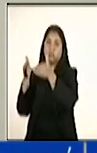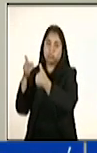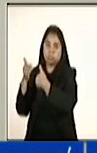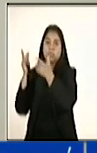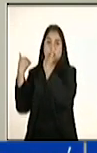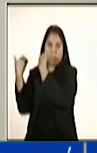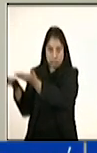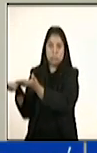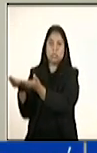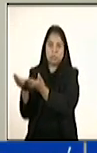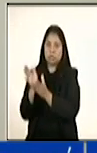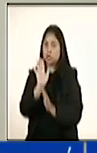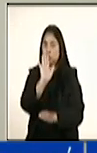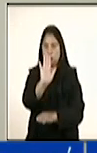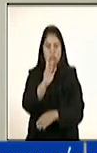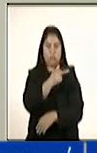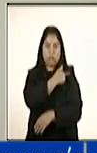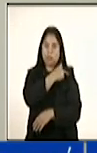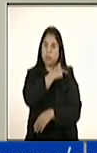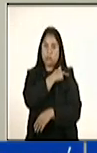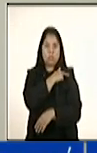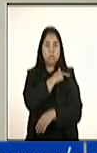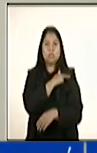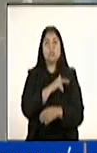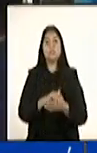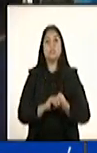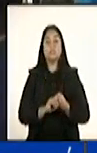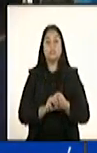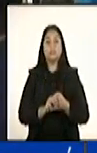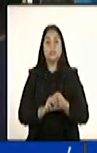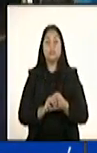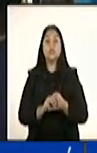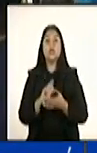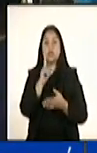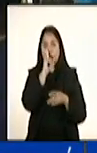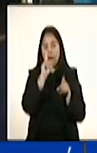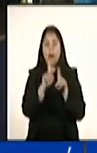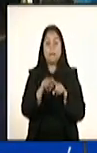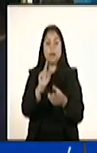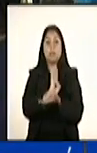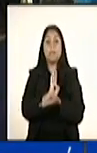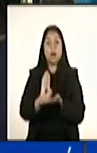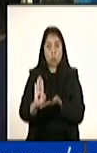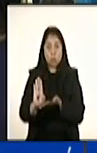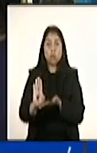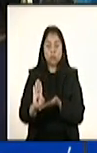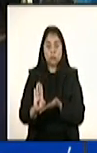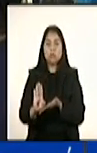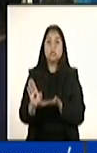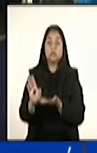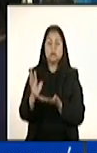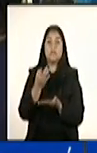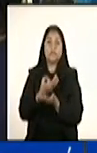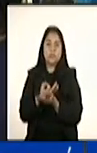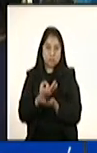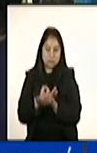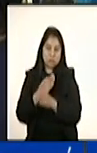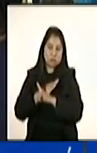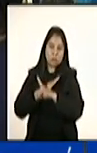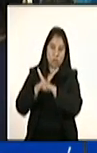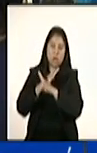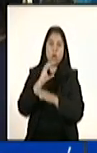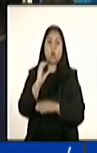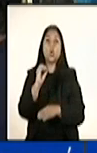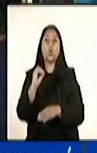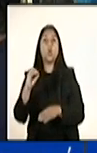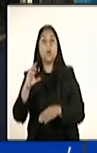huéspedes bajo su estricta responsabilidad. De igual manera, los bancos, financieras, aseguradoras y cooperativas,